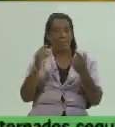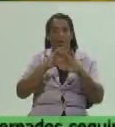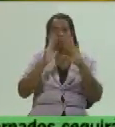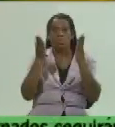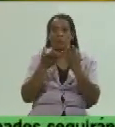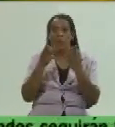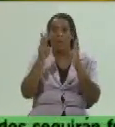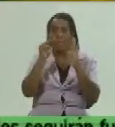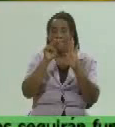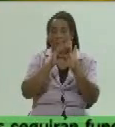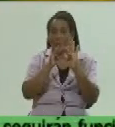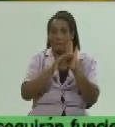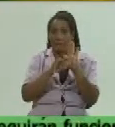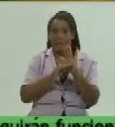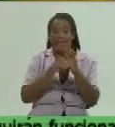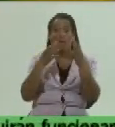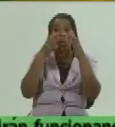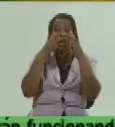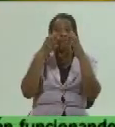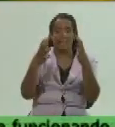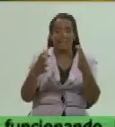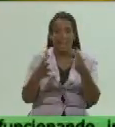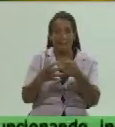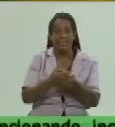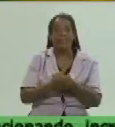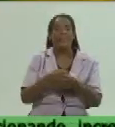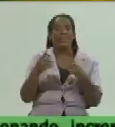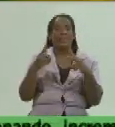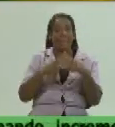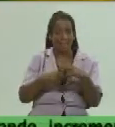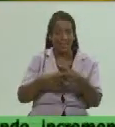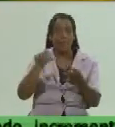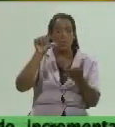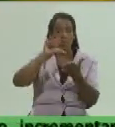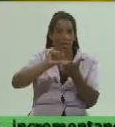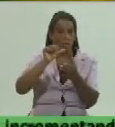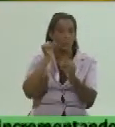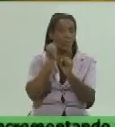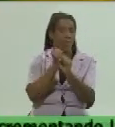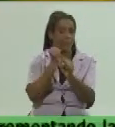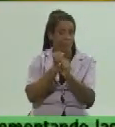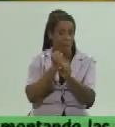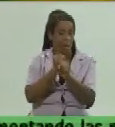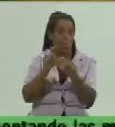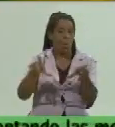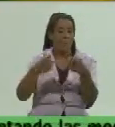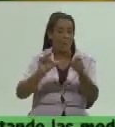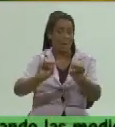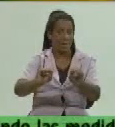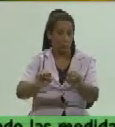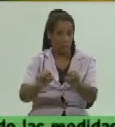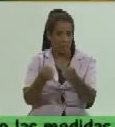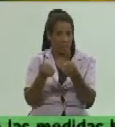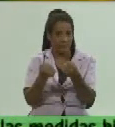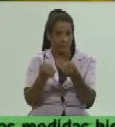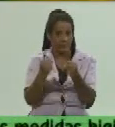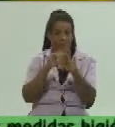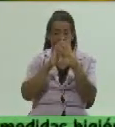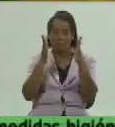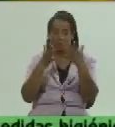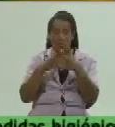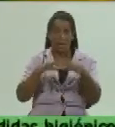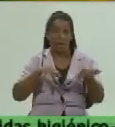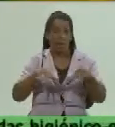esencial y bueno sobre todo en los centros de trabajo en el cumplimiento estricto de todas las cuestiones que hay que